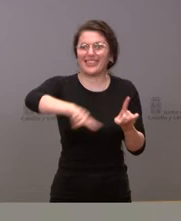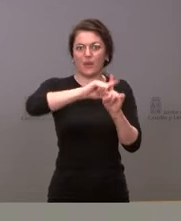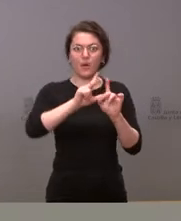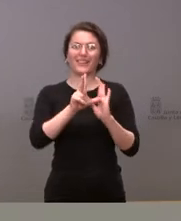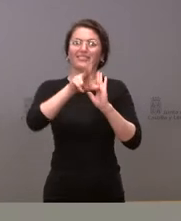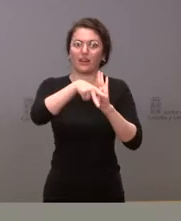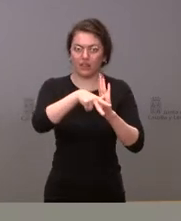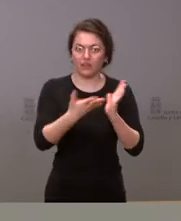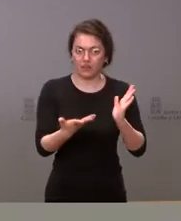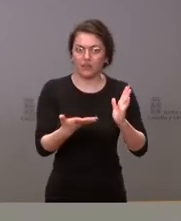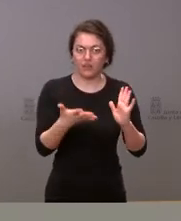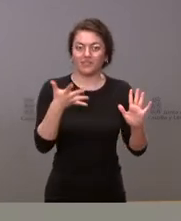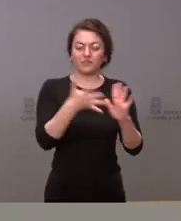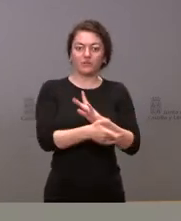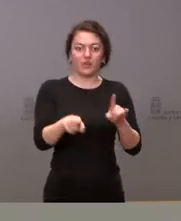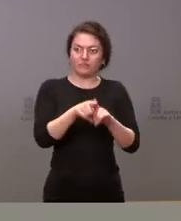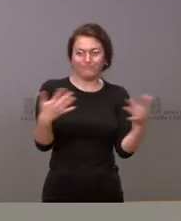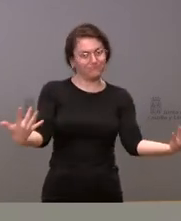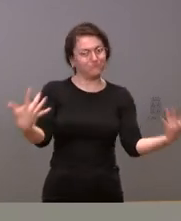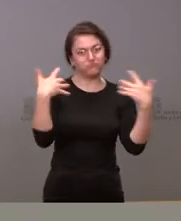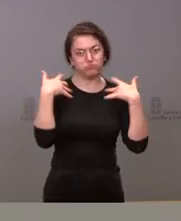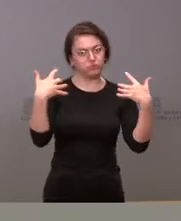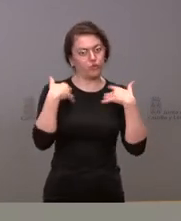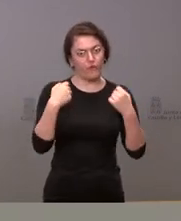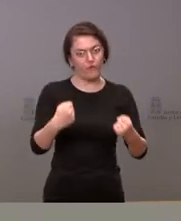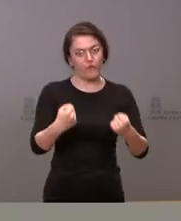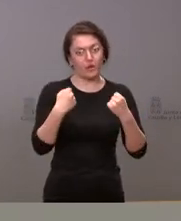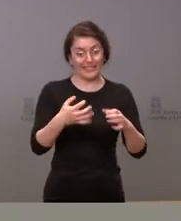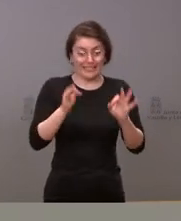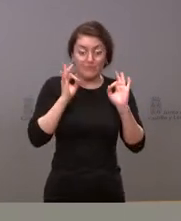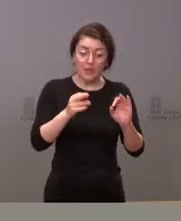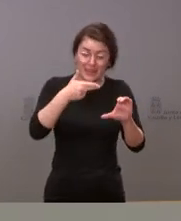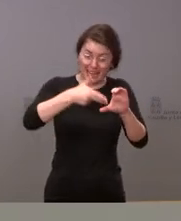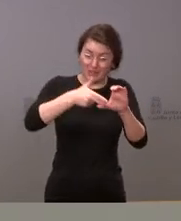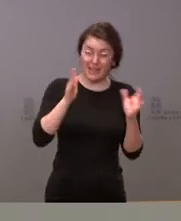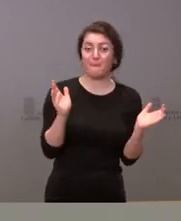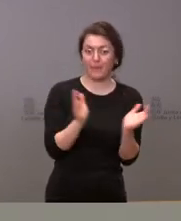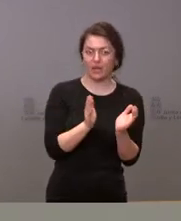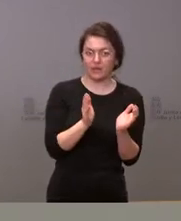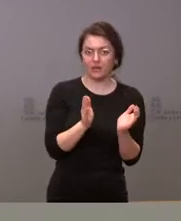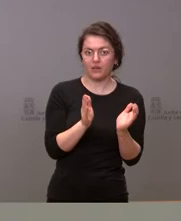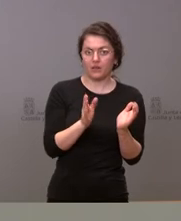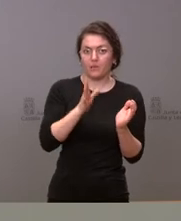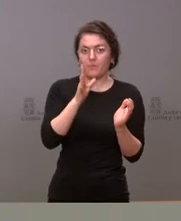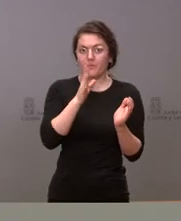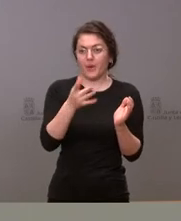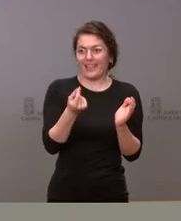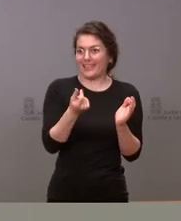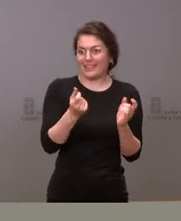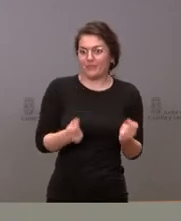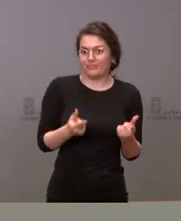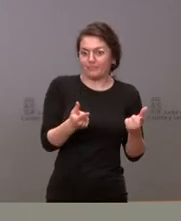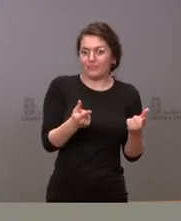y por tanto están sufriendo mucho las estaciones de servicio especialmente las más pequeñas que no siempre tienen la liquidez suficiente